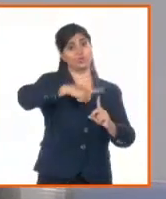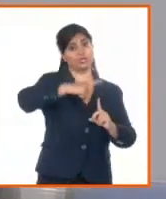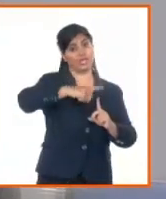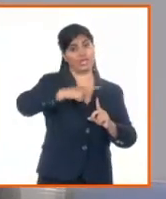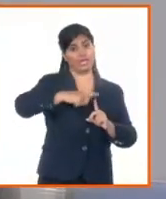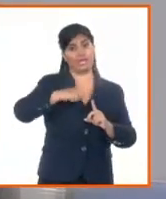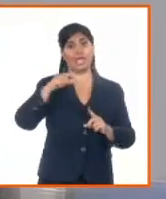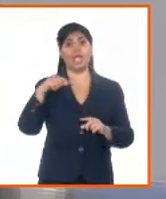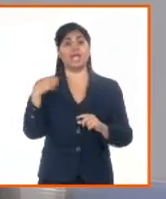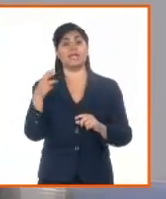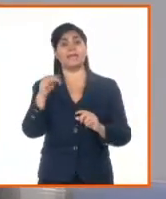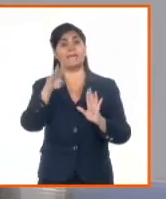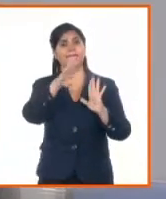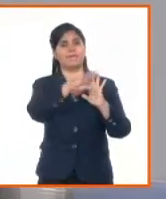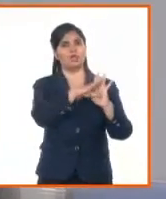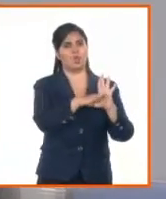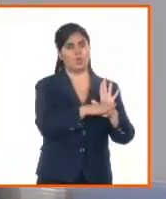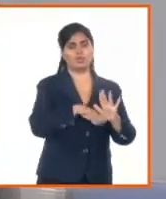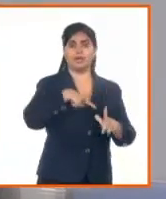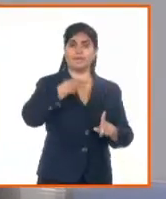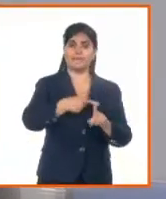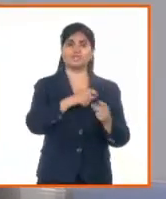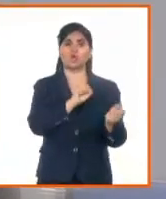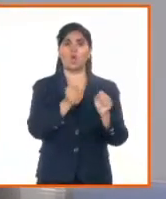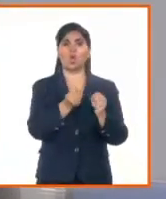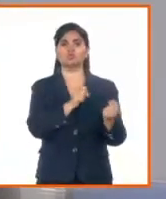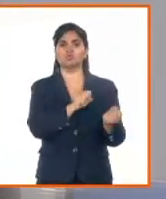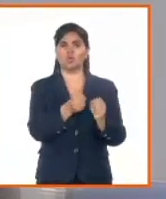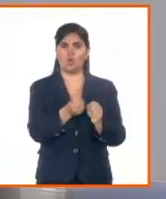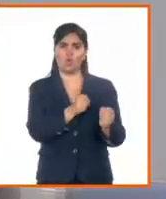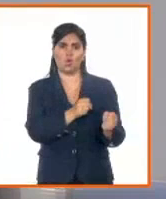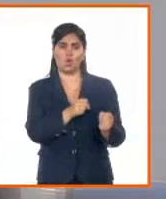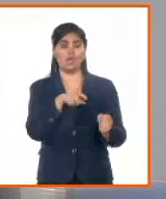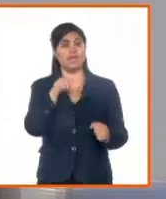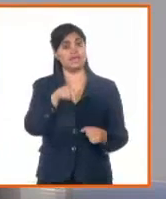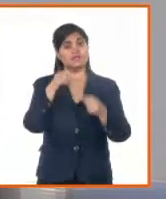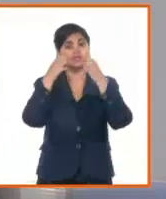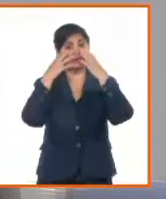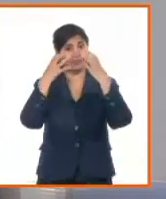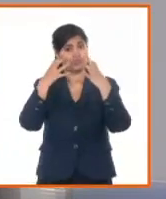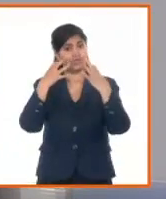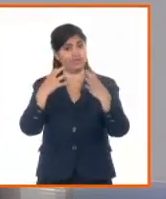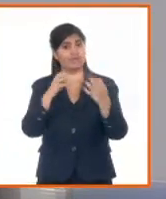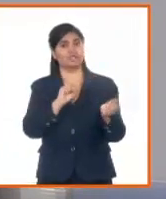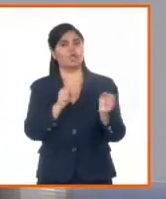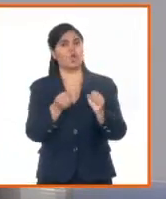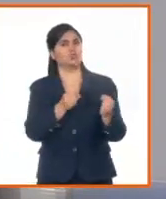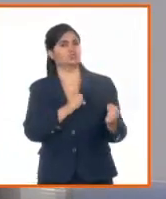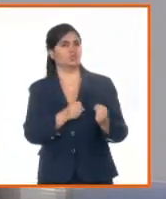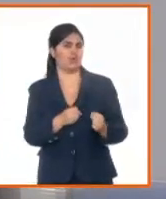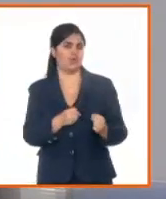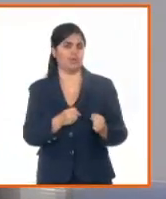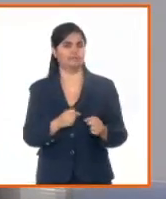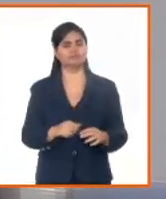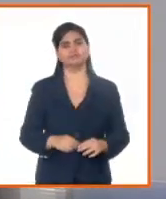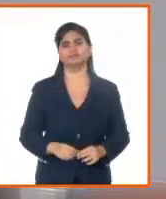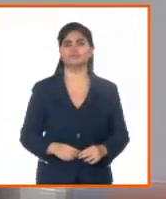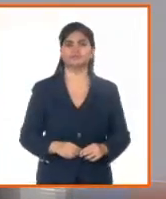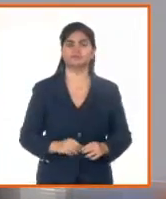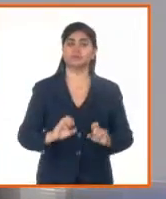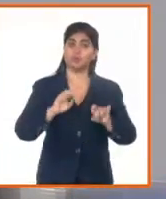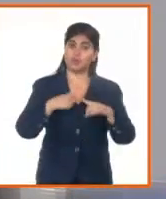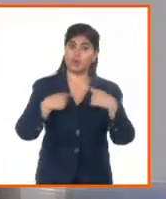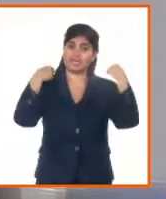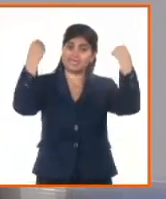control, que yo creo que es algo muy importante. Y esto nos ha permitido identificar